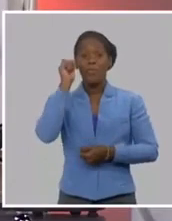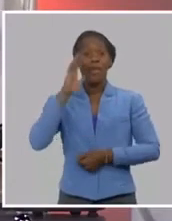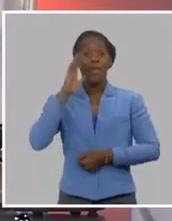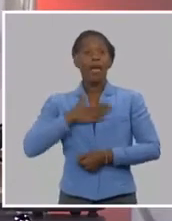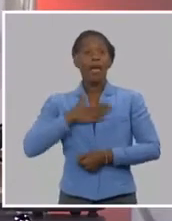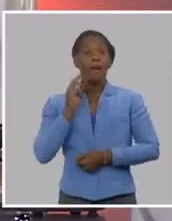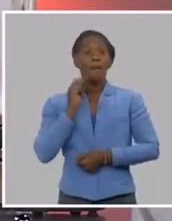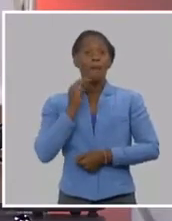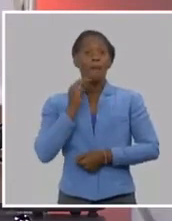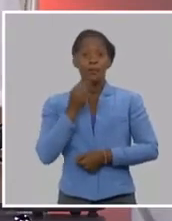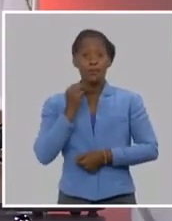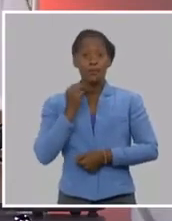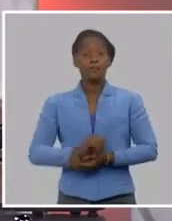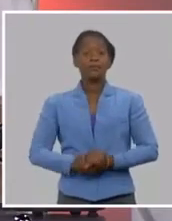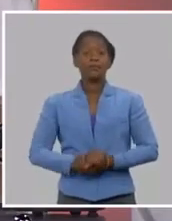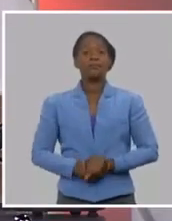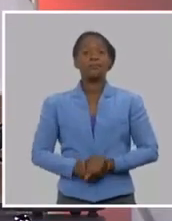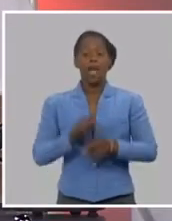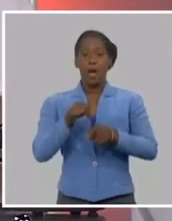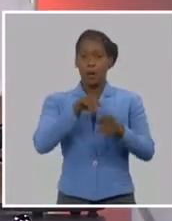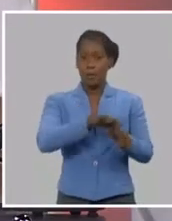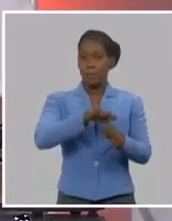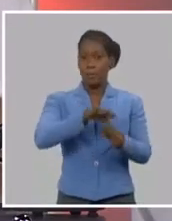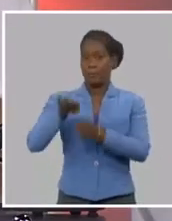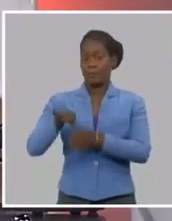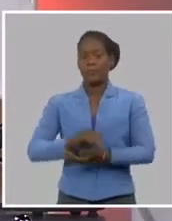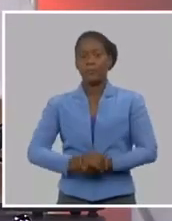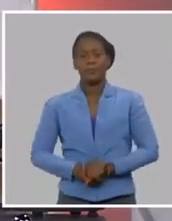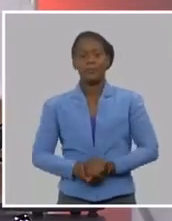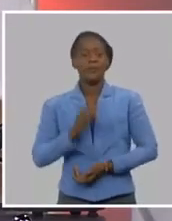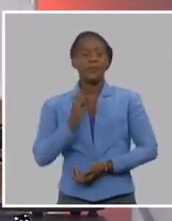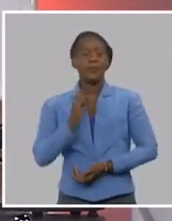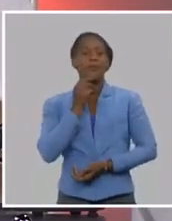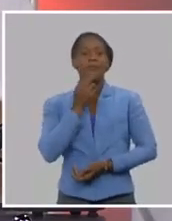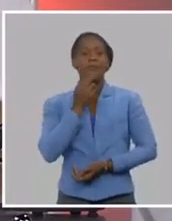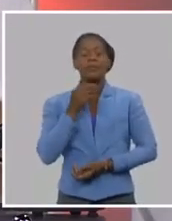es lo que también Martín maneja, su concepto de unidad latinoamericana,